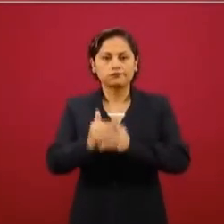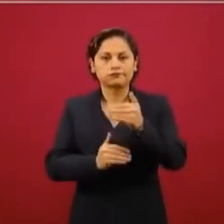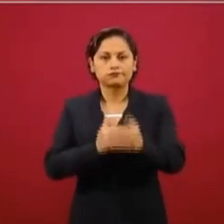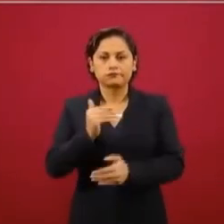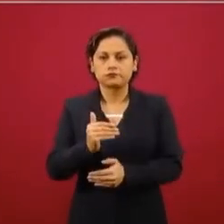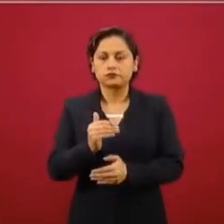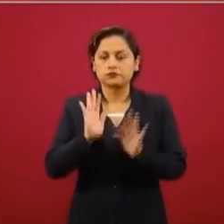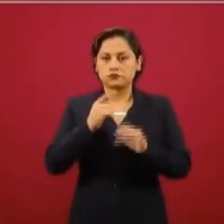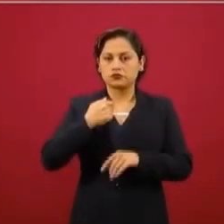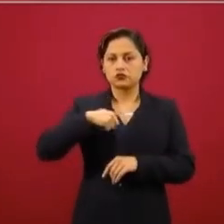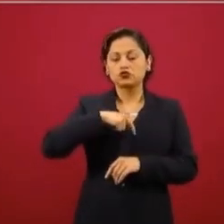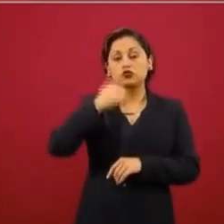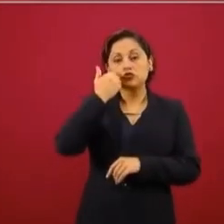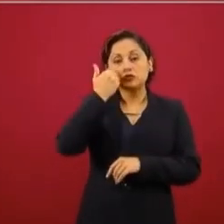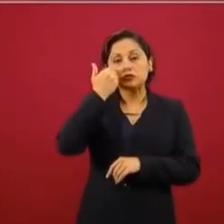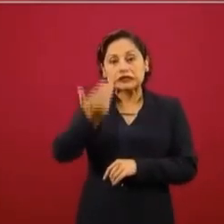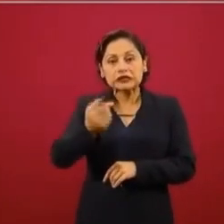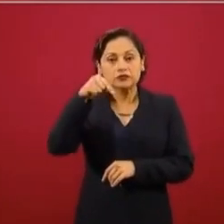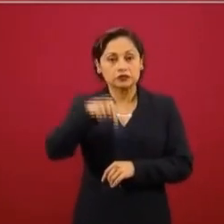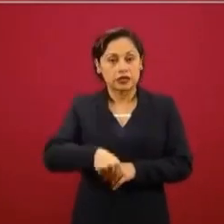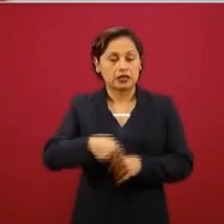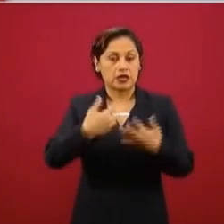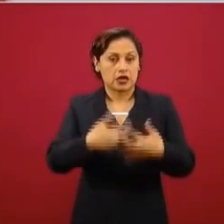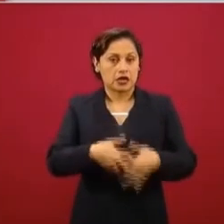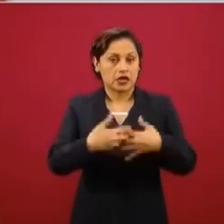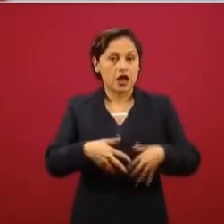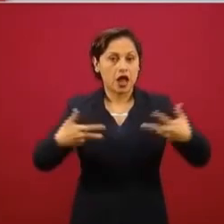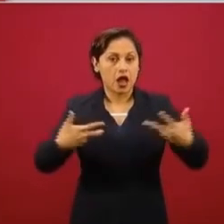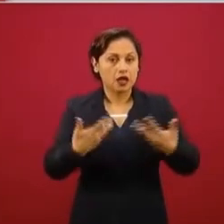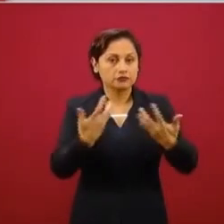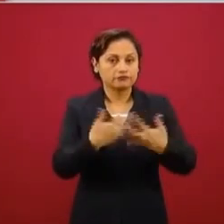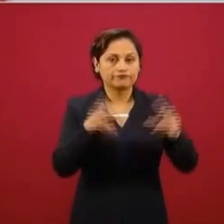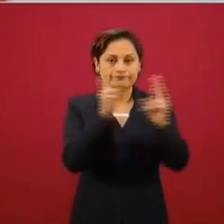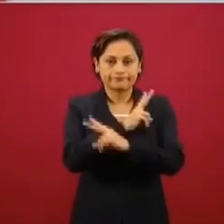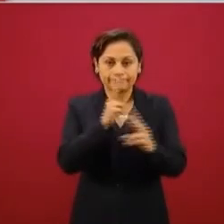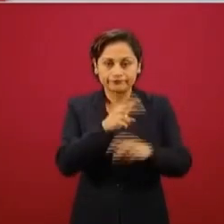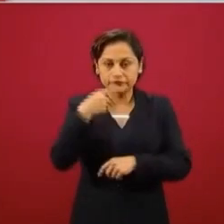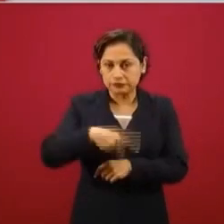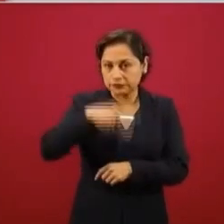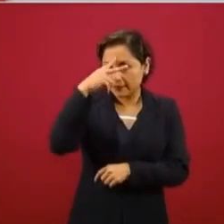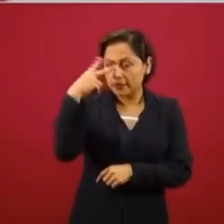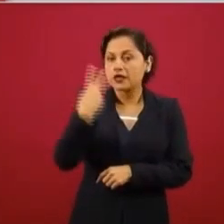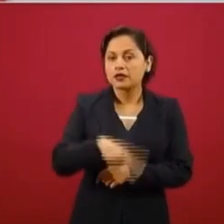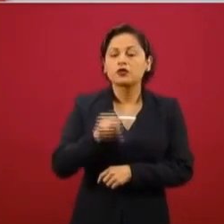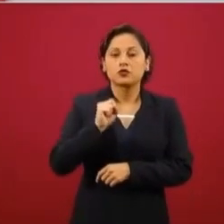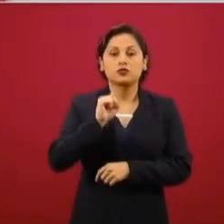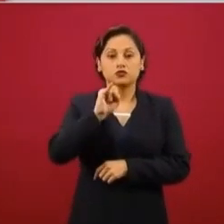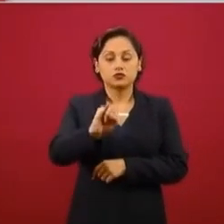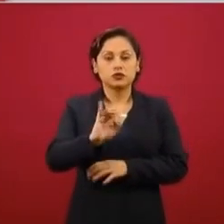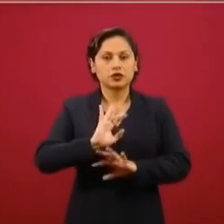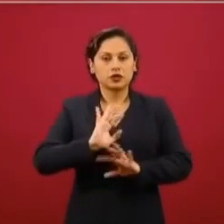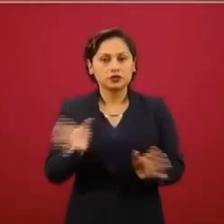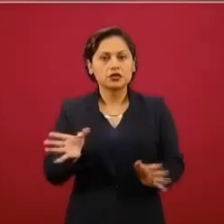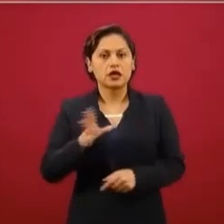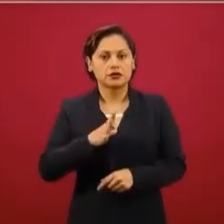produzcan los ventiladores en México. Ya incluso hay una planta